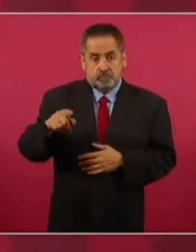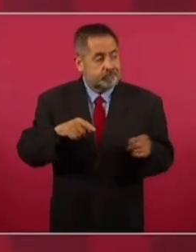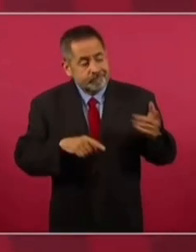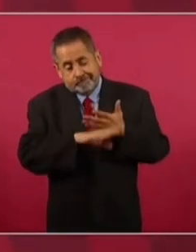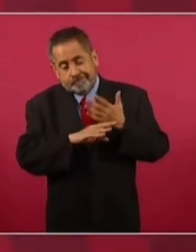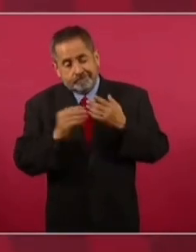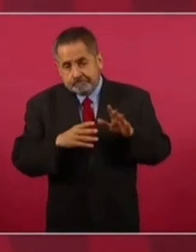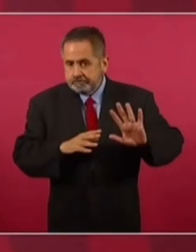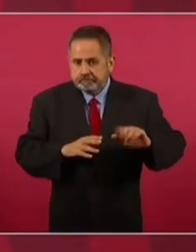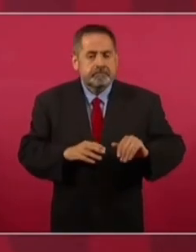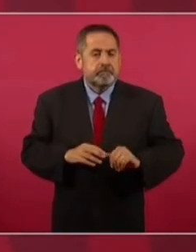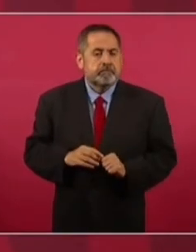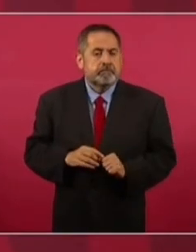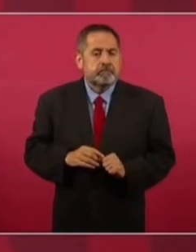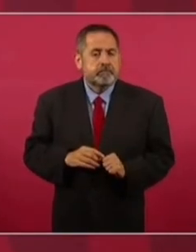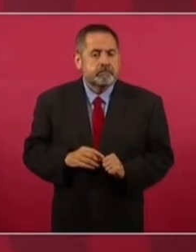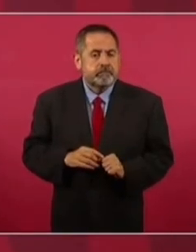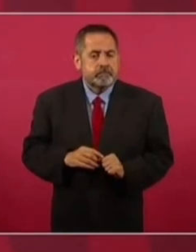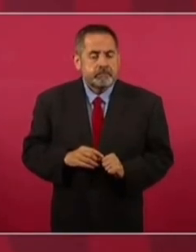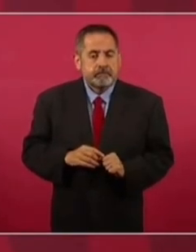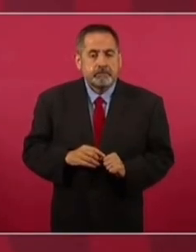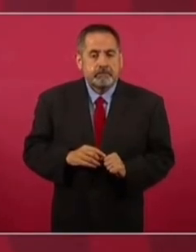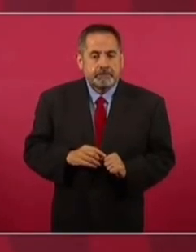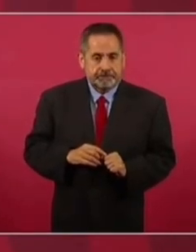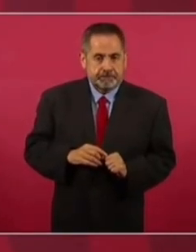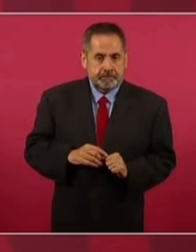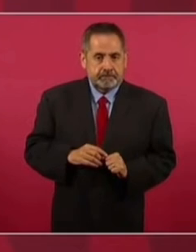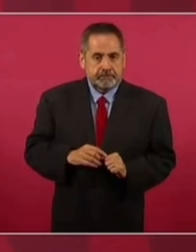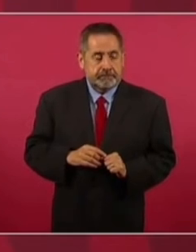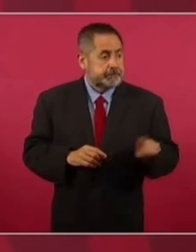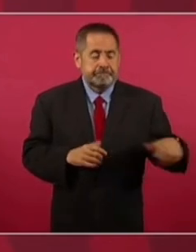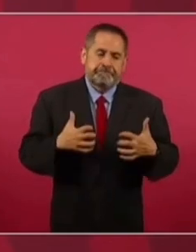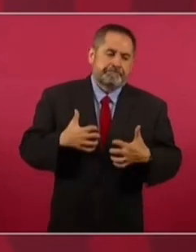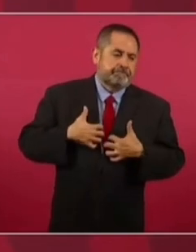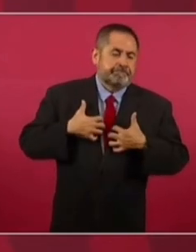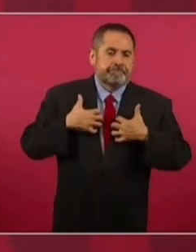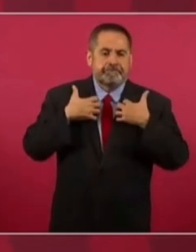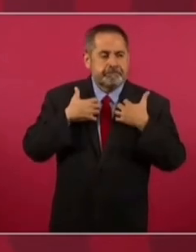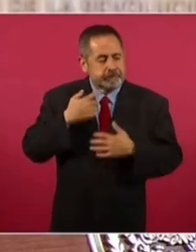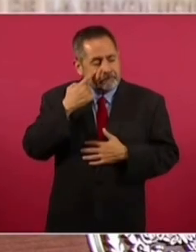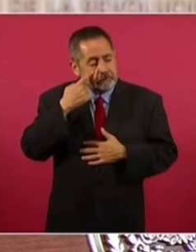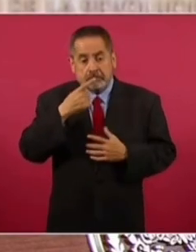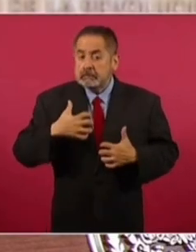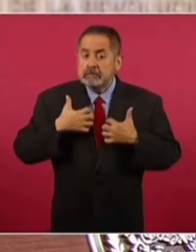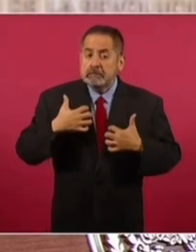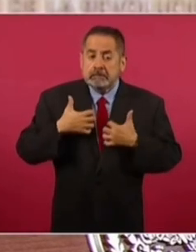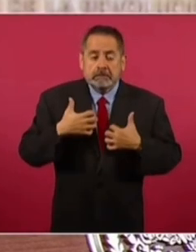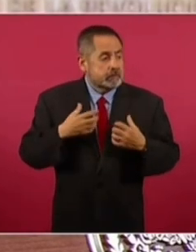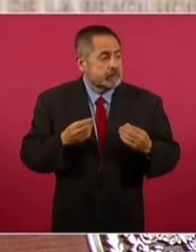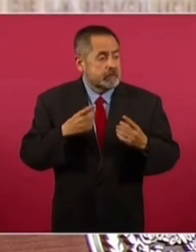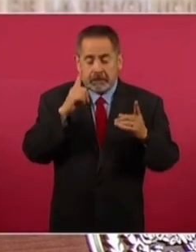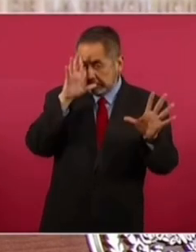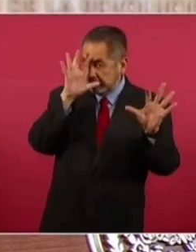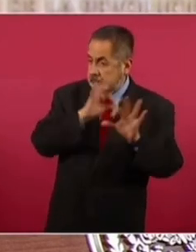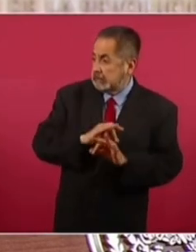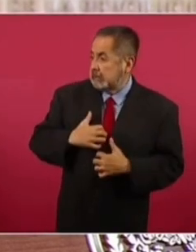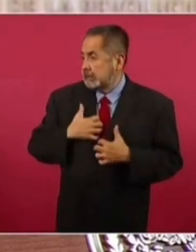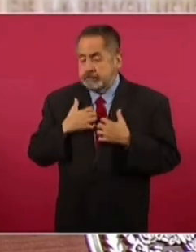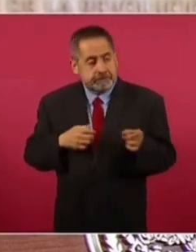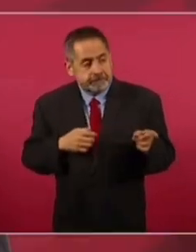se enojan mucho y se obnubilan,